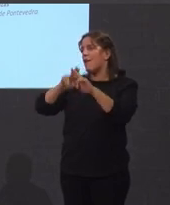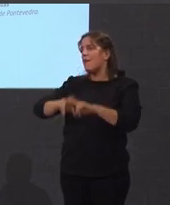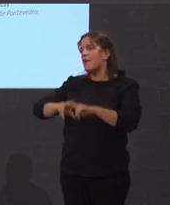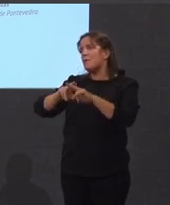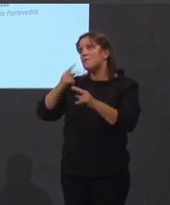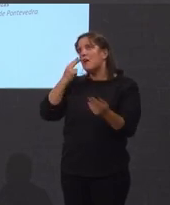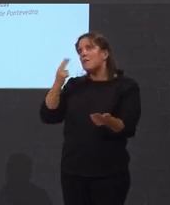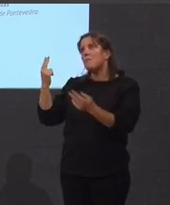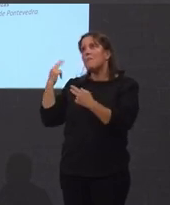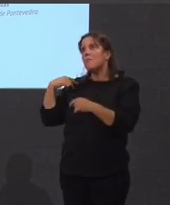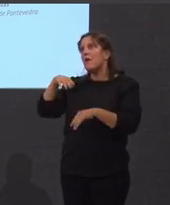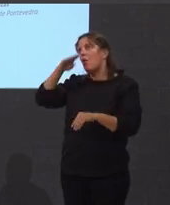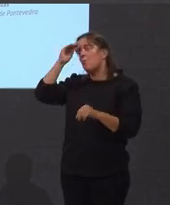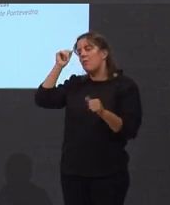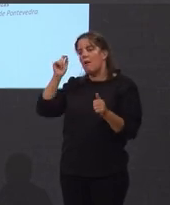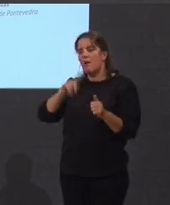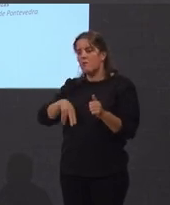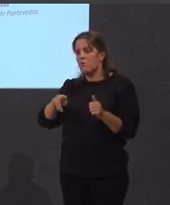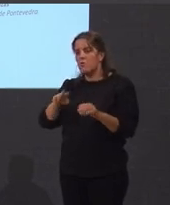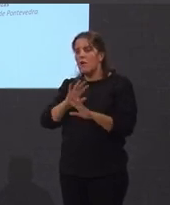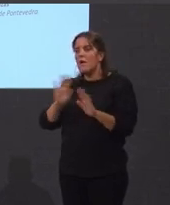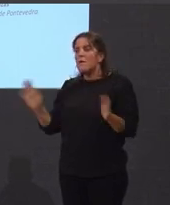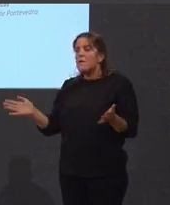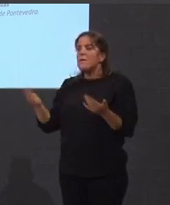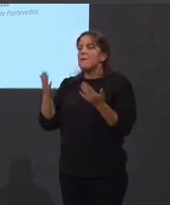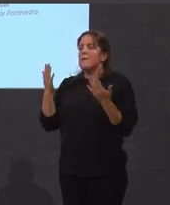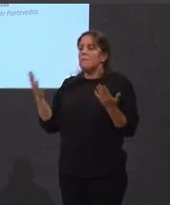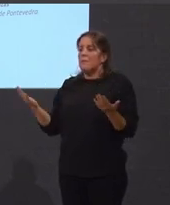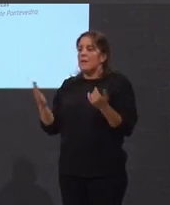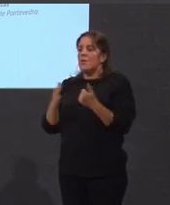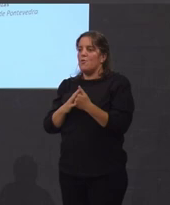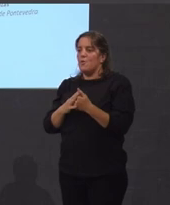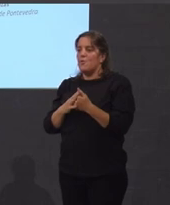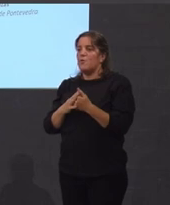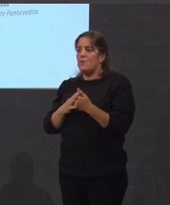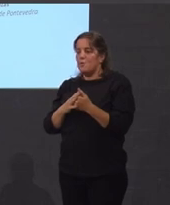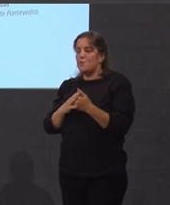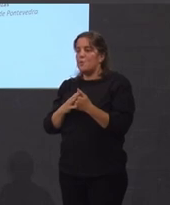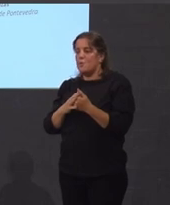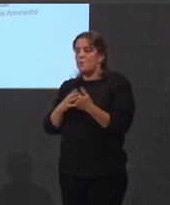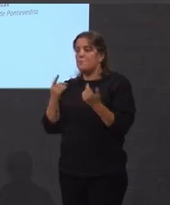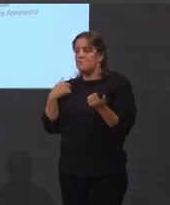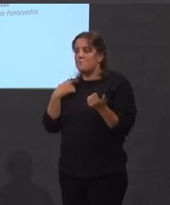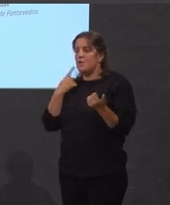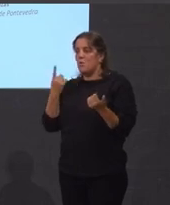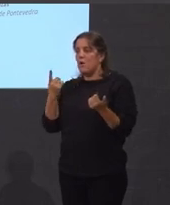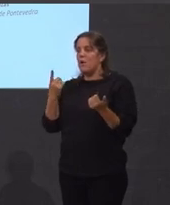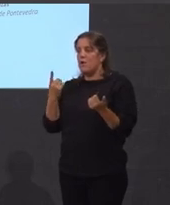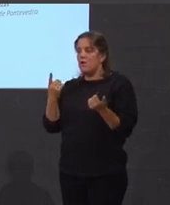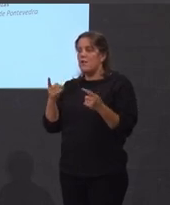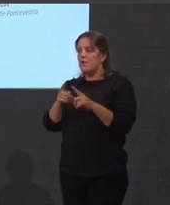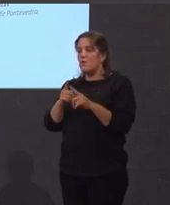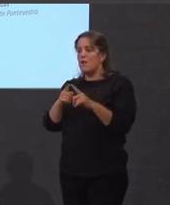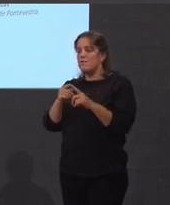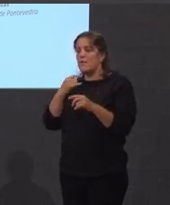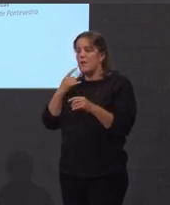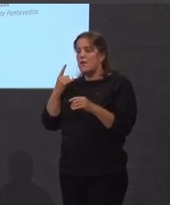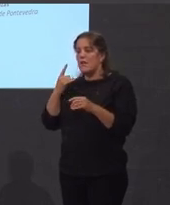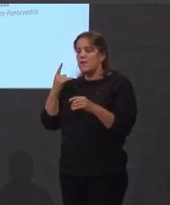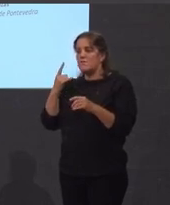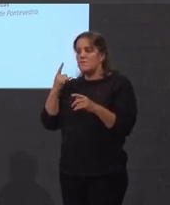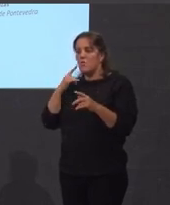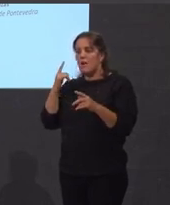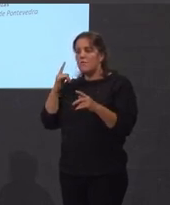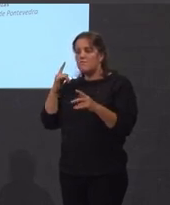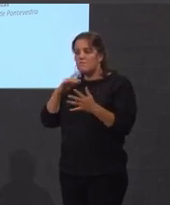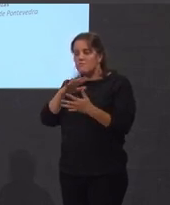aconteceu, para non esquecer, pero, bueno, un pouco tendo en conta todo este ruido que está acontecendo ao